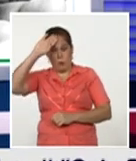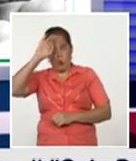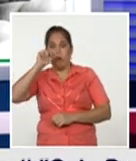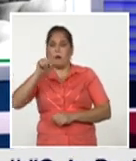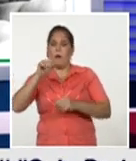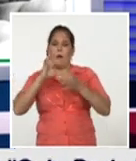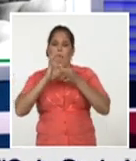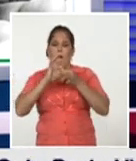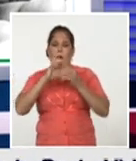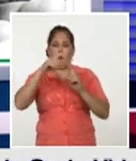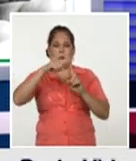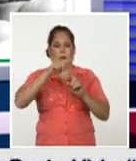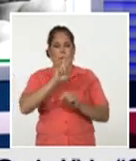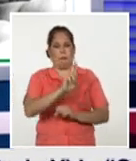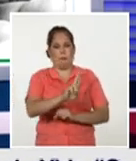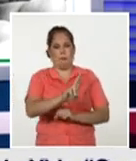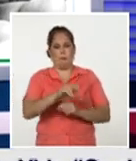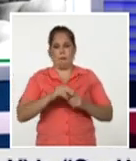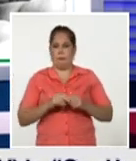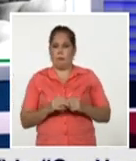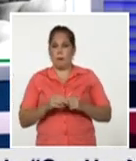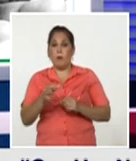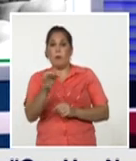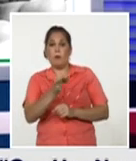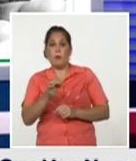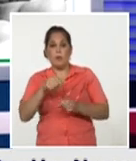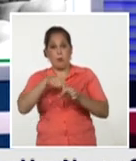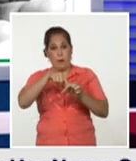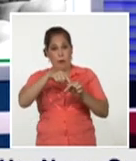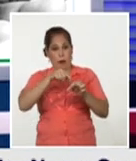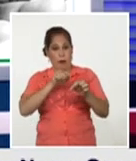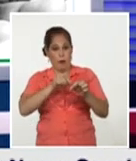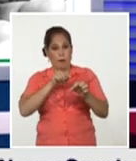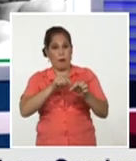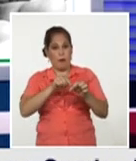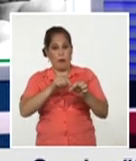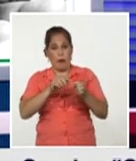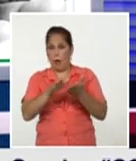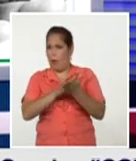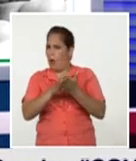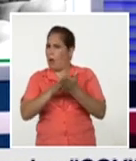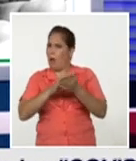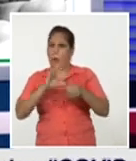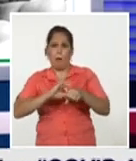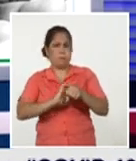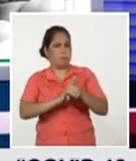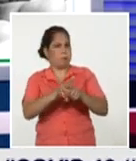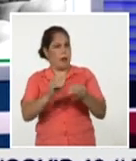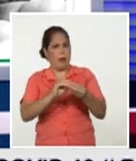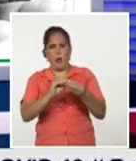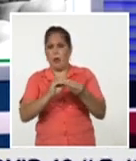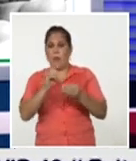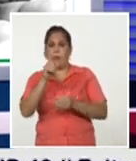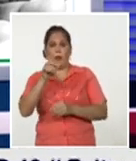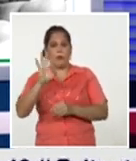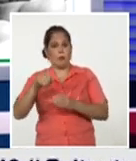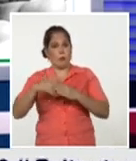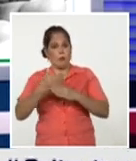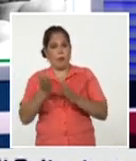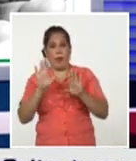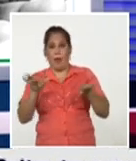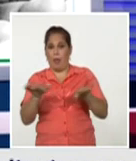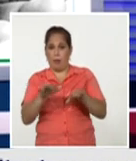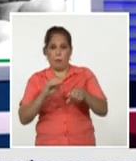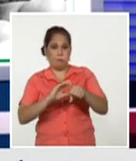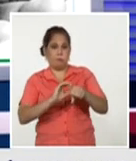en terapia intensiva el municipio especial Isla de la Juventud sin transmisión autóctono por más de 18 días por tanto